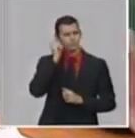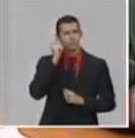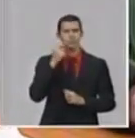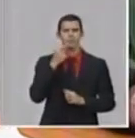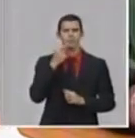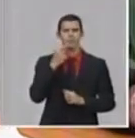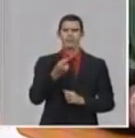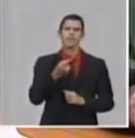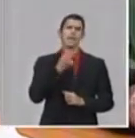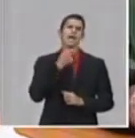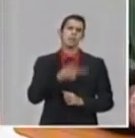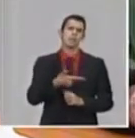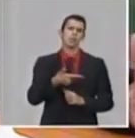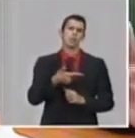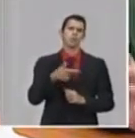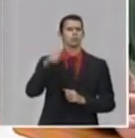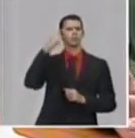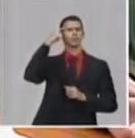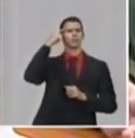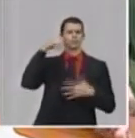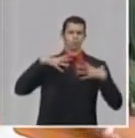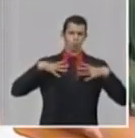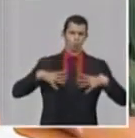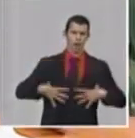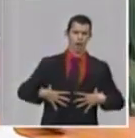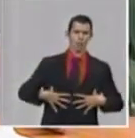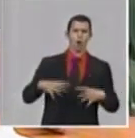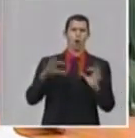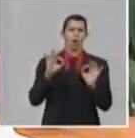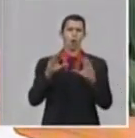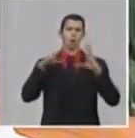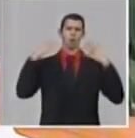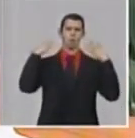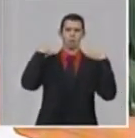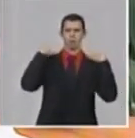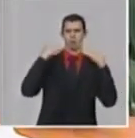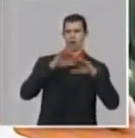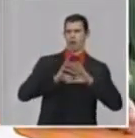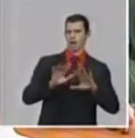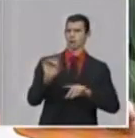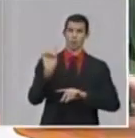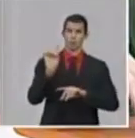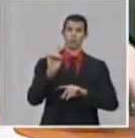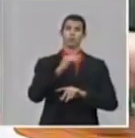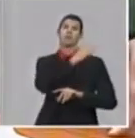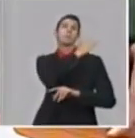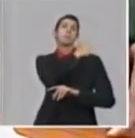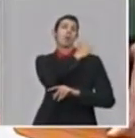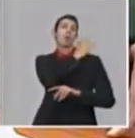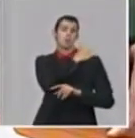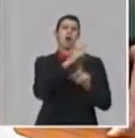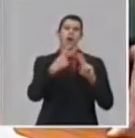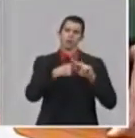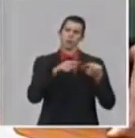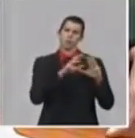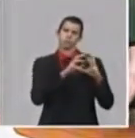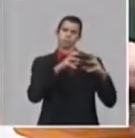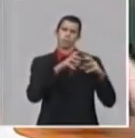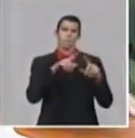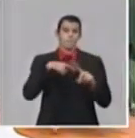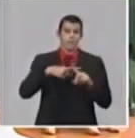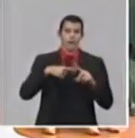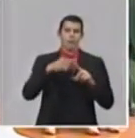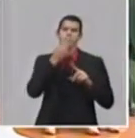del nicho que coloniza ese virus, por ejemplo, si es una hepatitis viral, la inflamación básicamente es hacia los hepatocitos